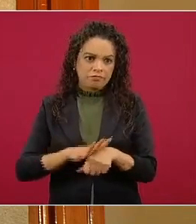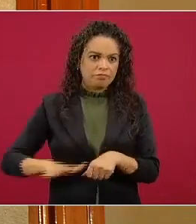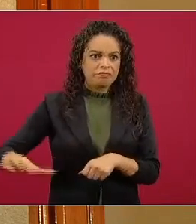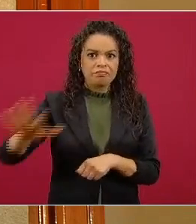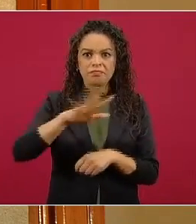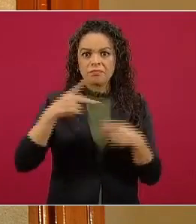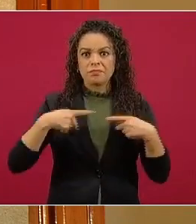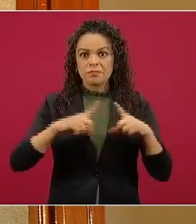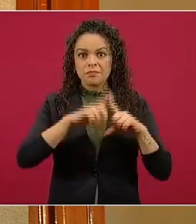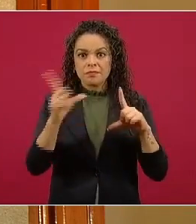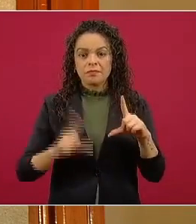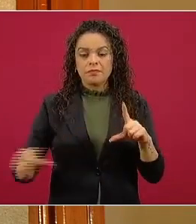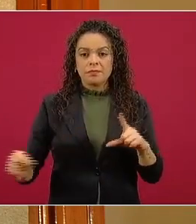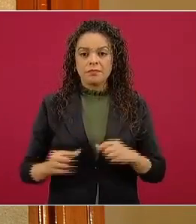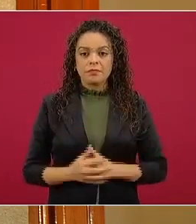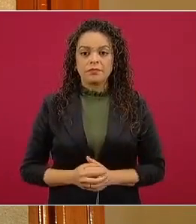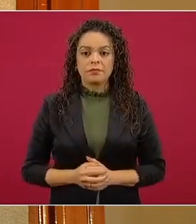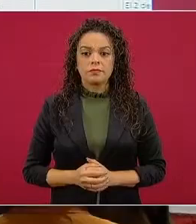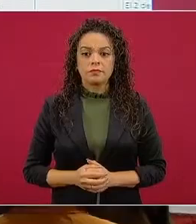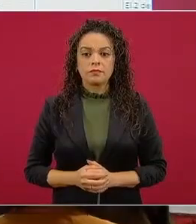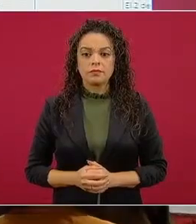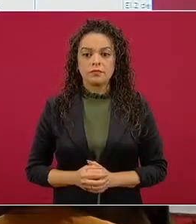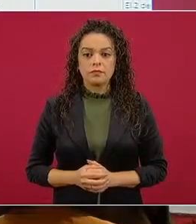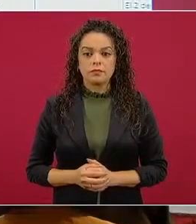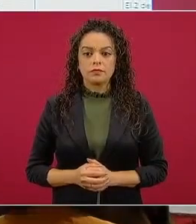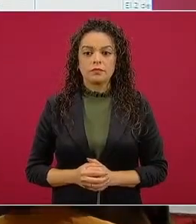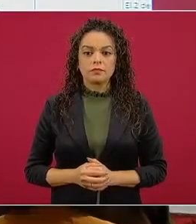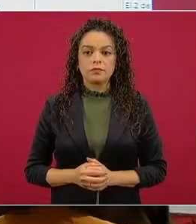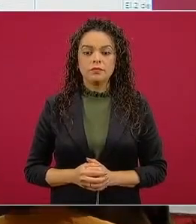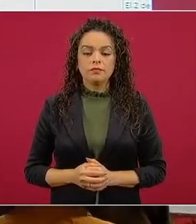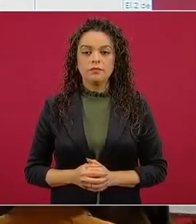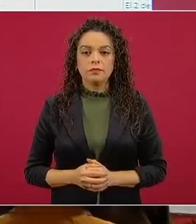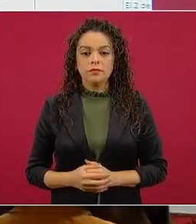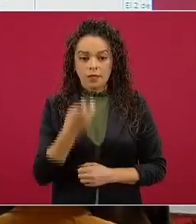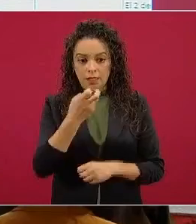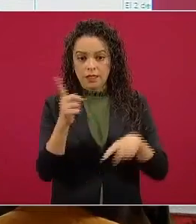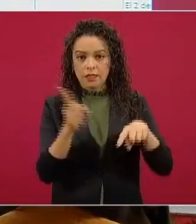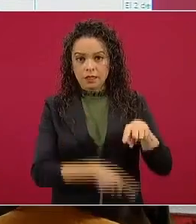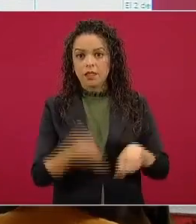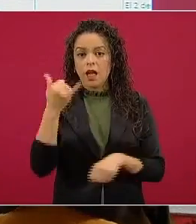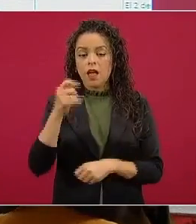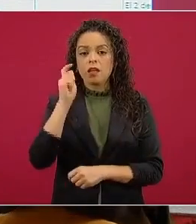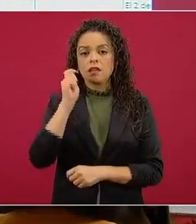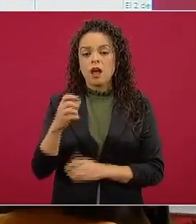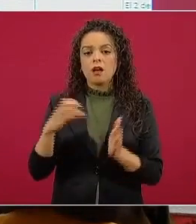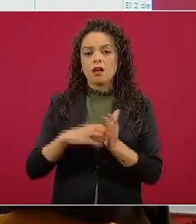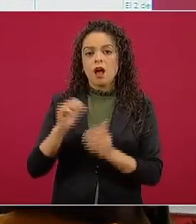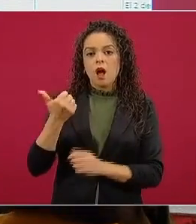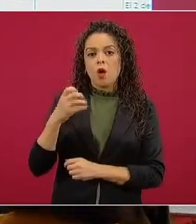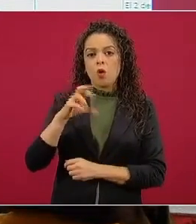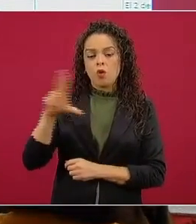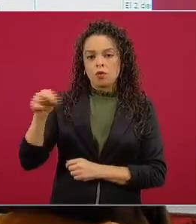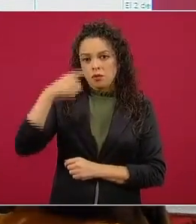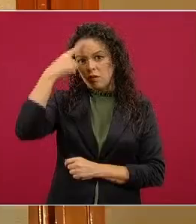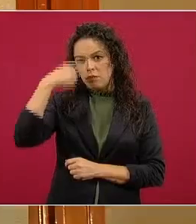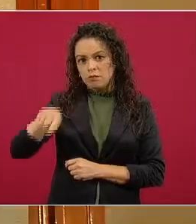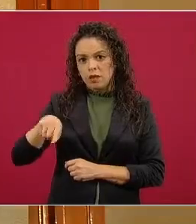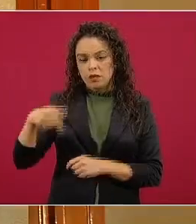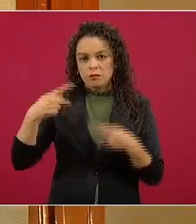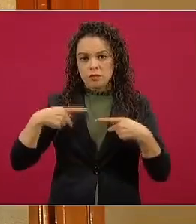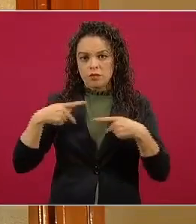No habrá atención médica privada ni cajas de ahorro para funcionarios de alto nivel. ¿Saben qué?